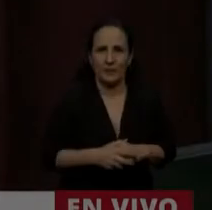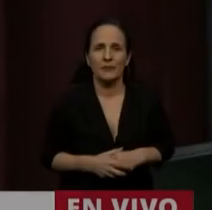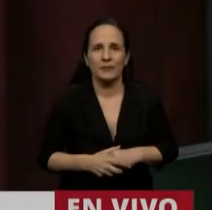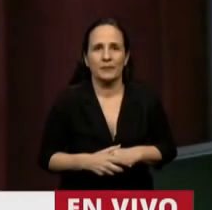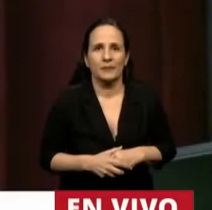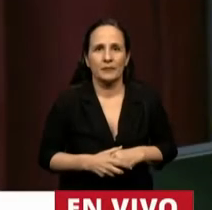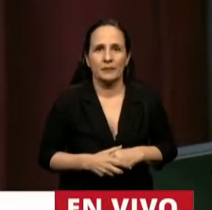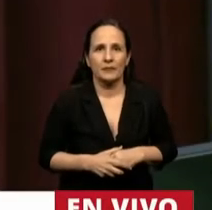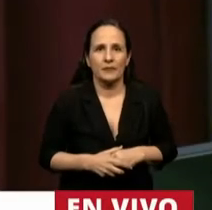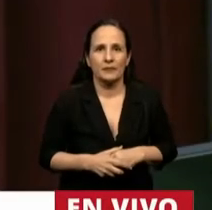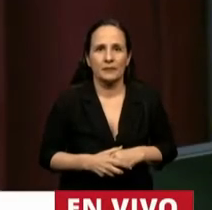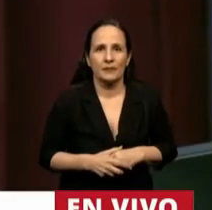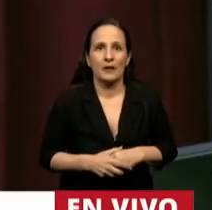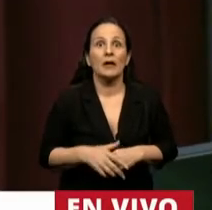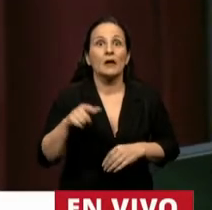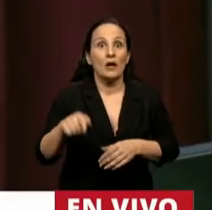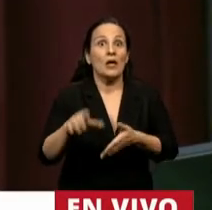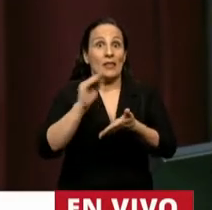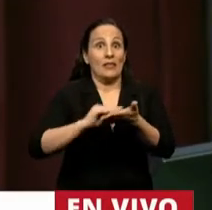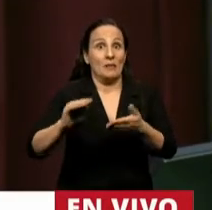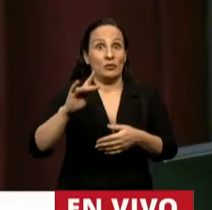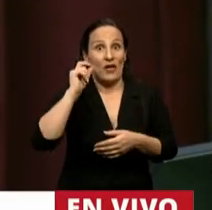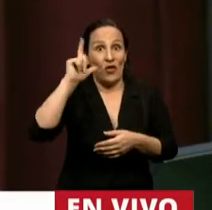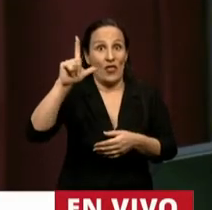Tiene la palabra el diputado Nicolás del Caño.